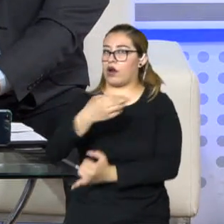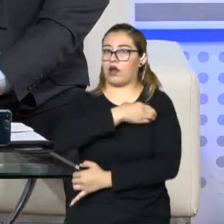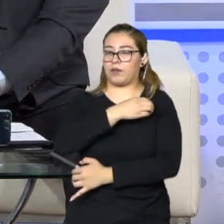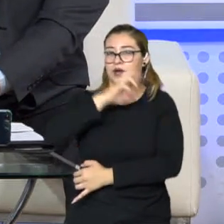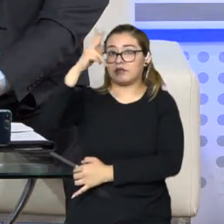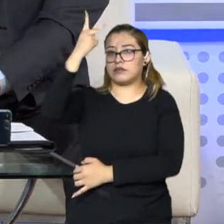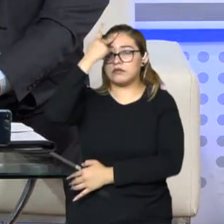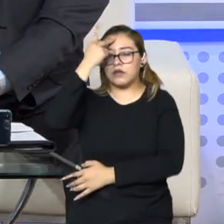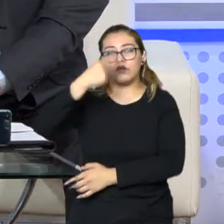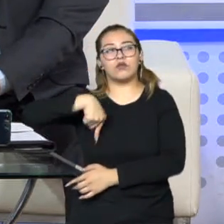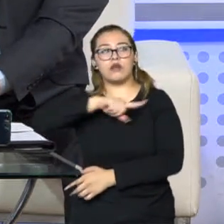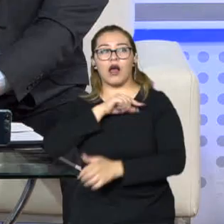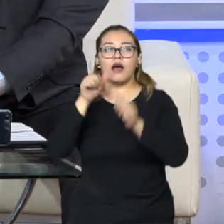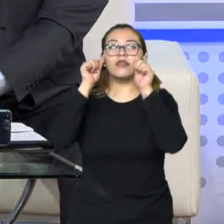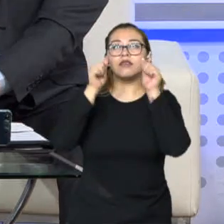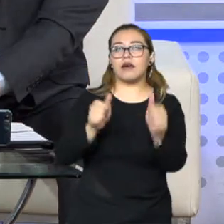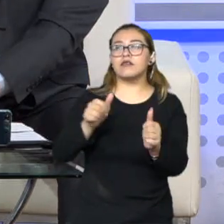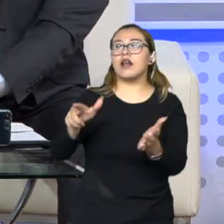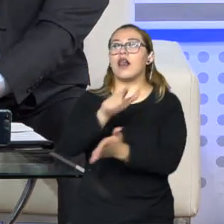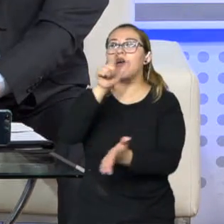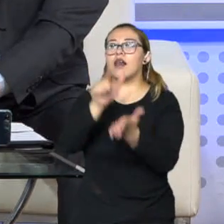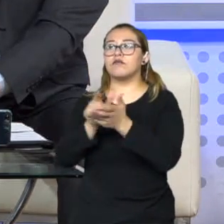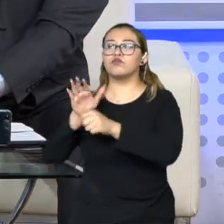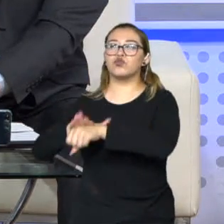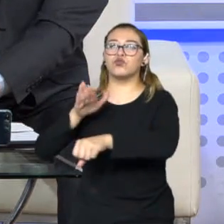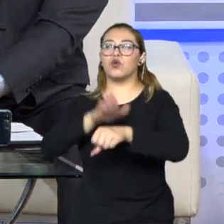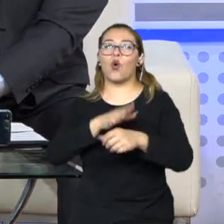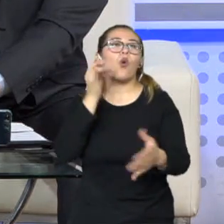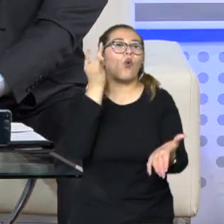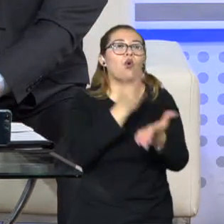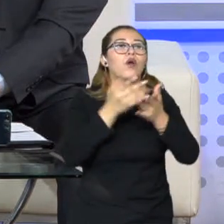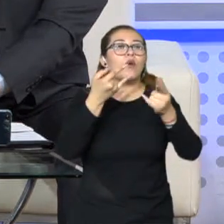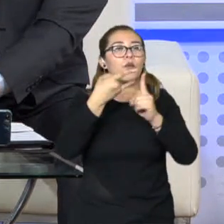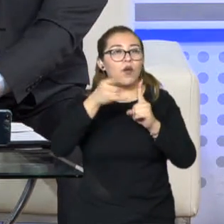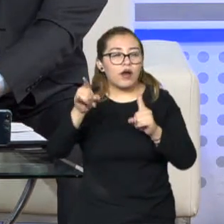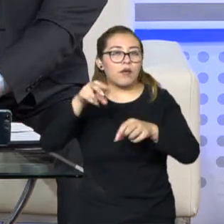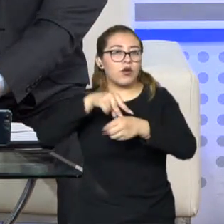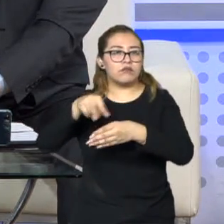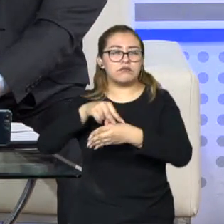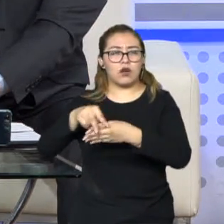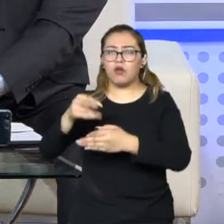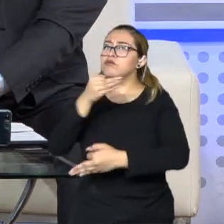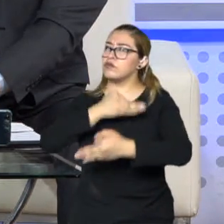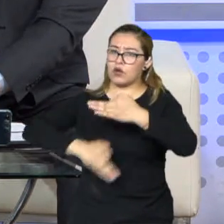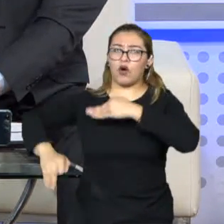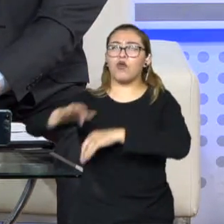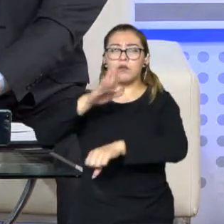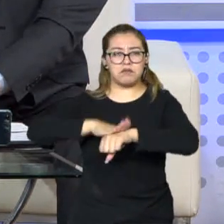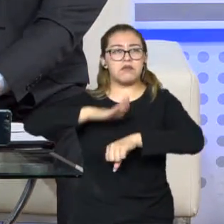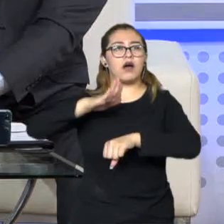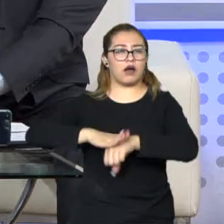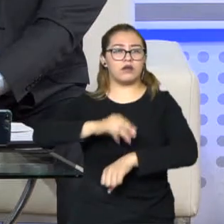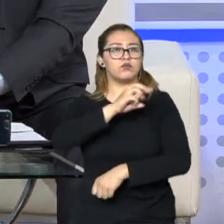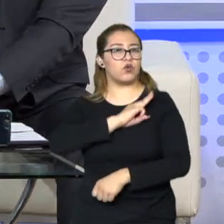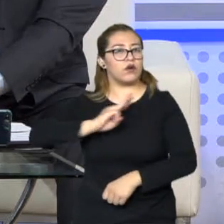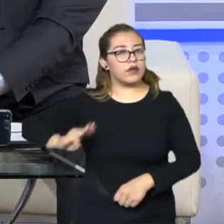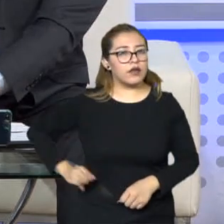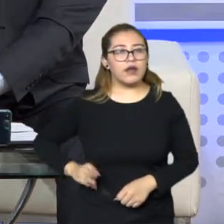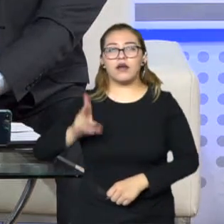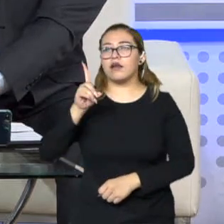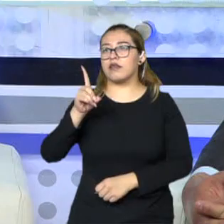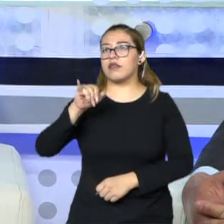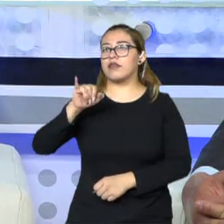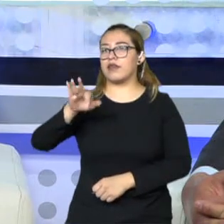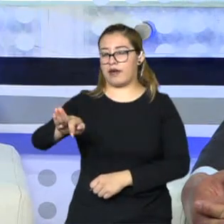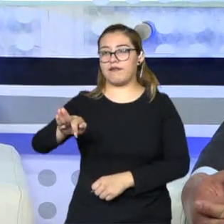operación de la alerta, y no solamente en Puerta Violeta, digo, desde todo lo que es el sistema municipal del DIF, del Desarrollo